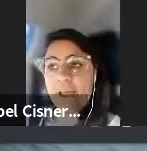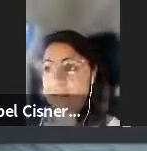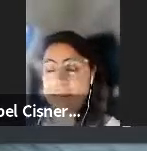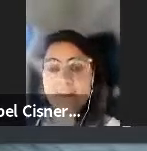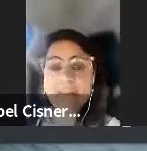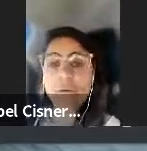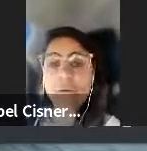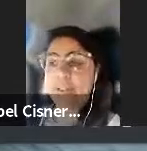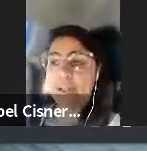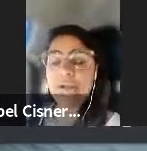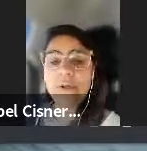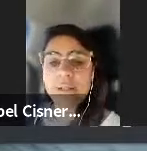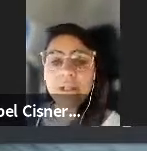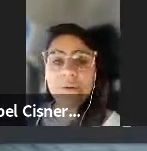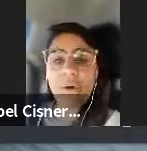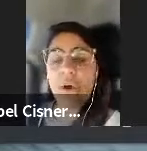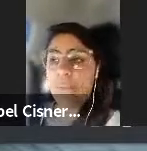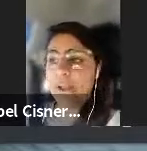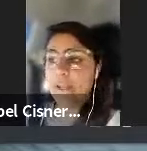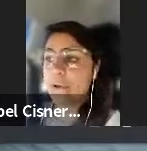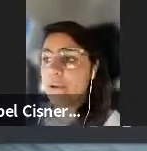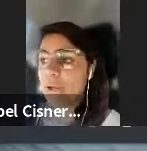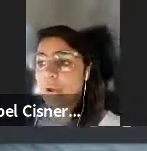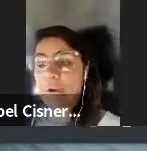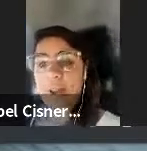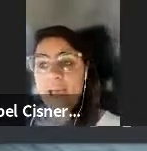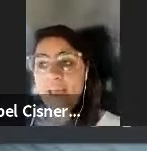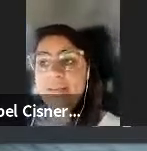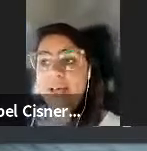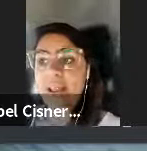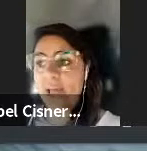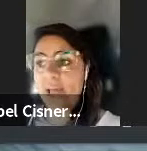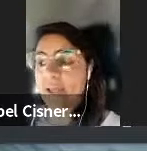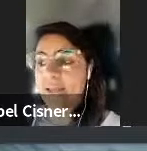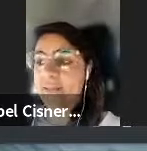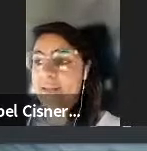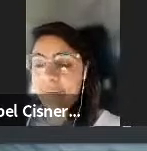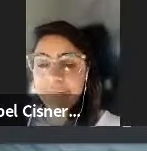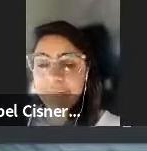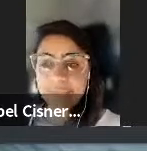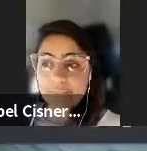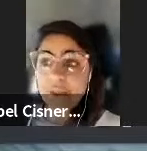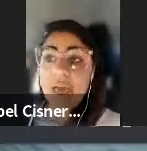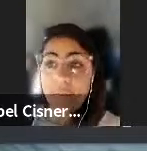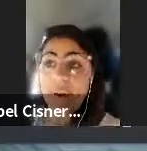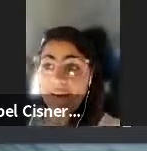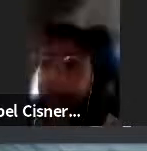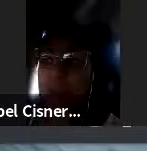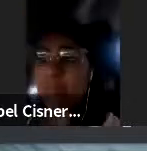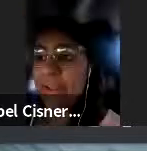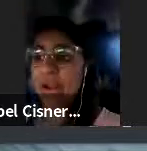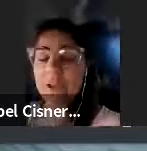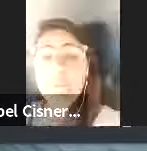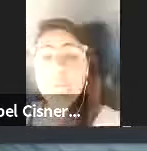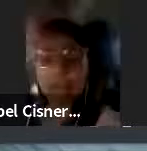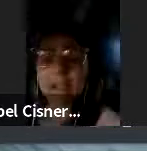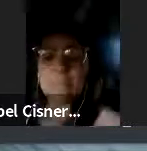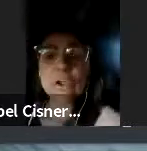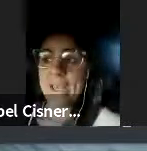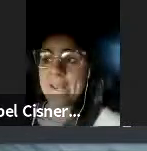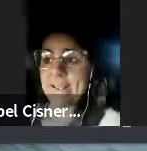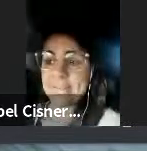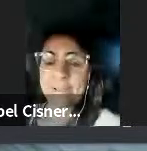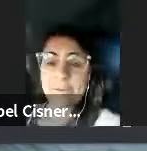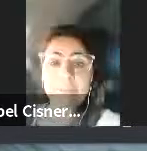CONAE hace más de 50 años que tiene un convenio con la ESA la Agencia Espacial Española pero